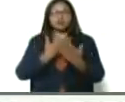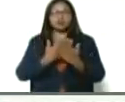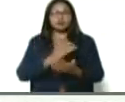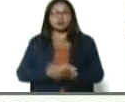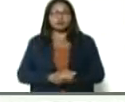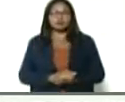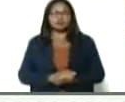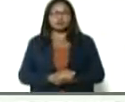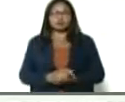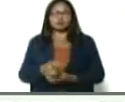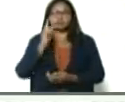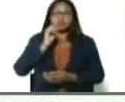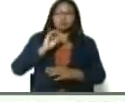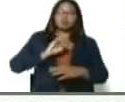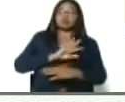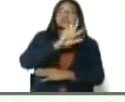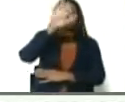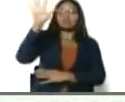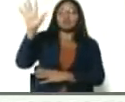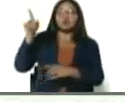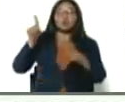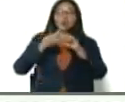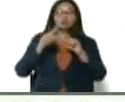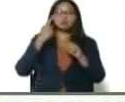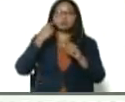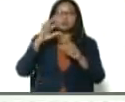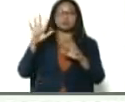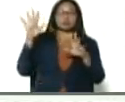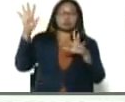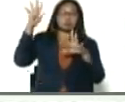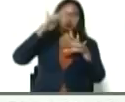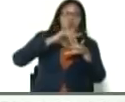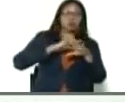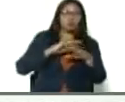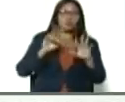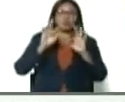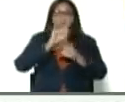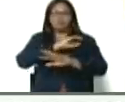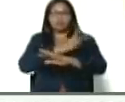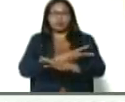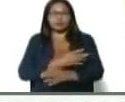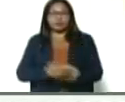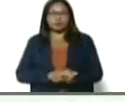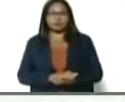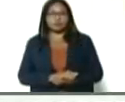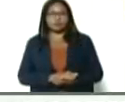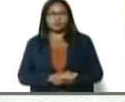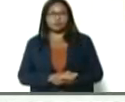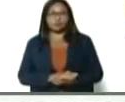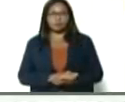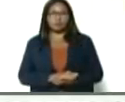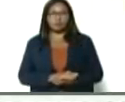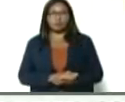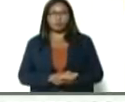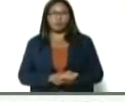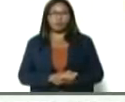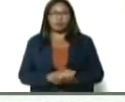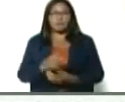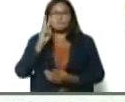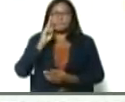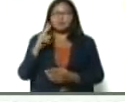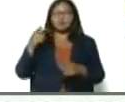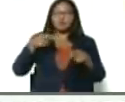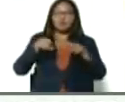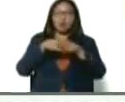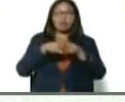en ese cielo, se ve, nublado, Margot, tenemos el fenómeno, la niña, ¿cómo ha estado el tiempo,